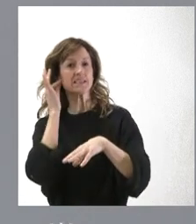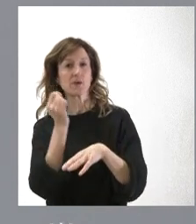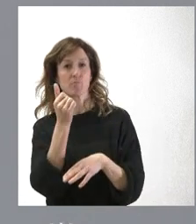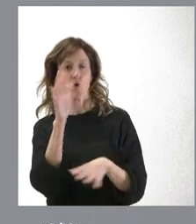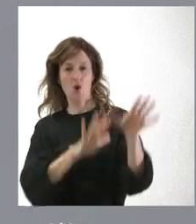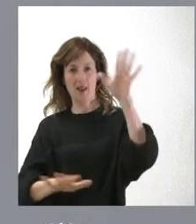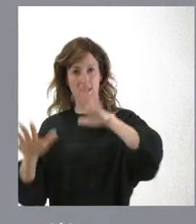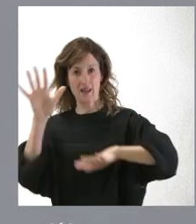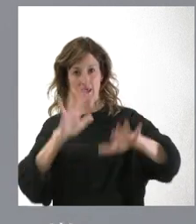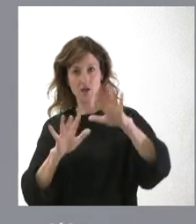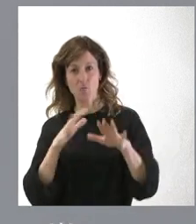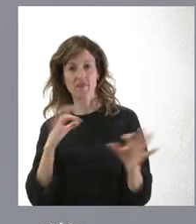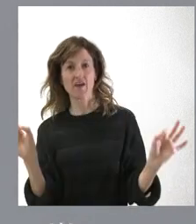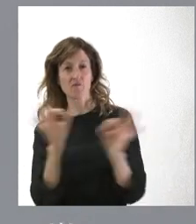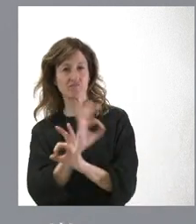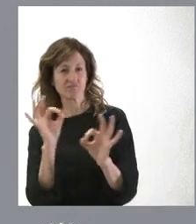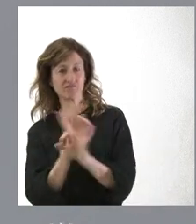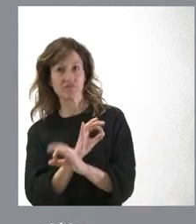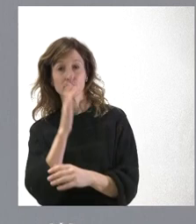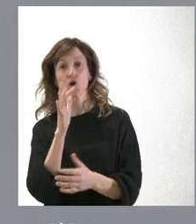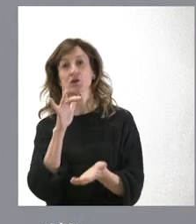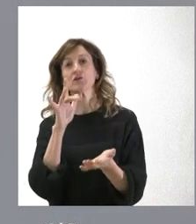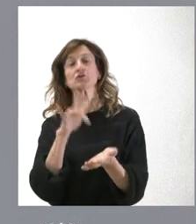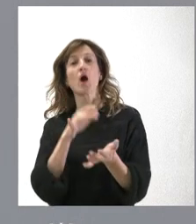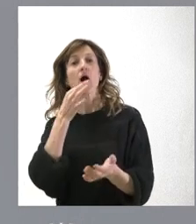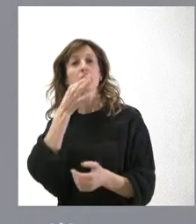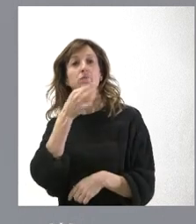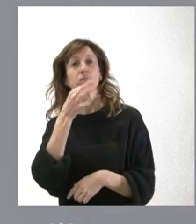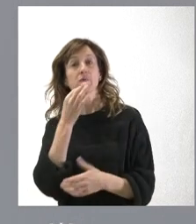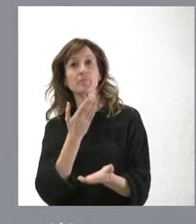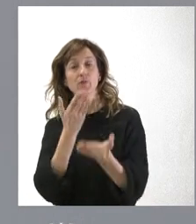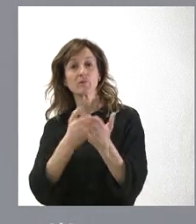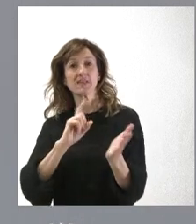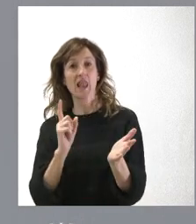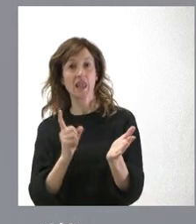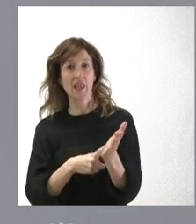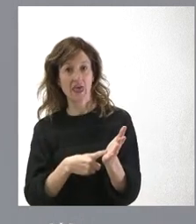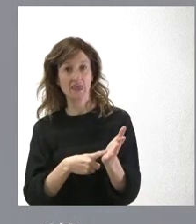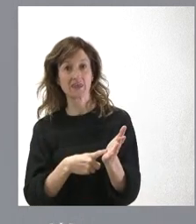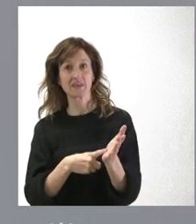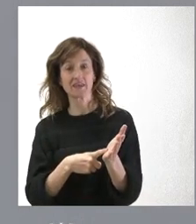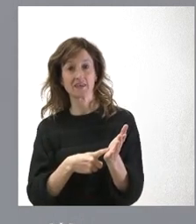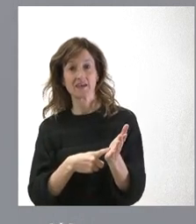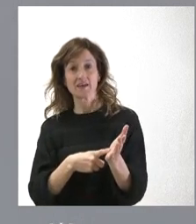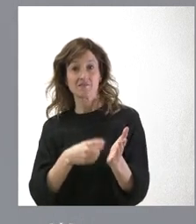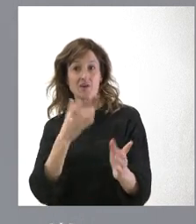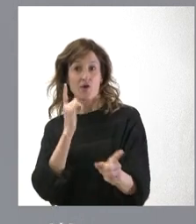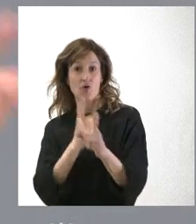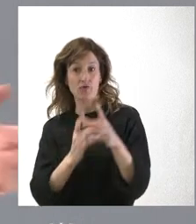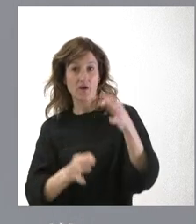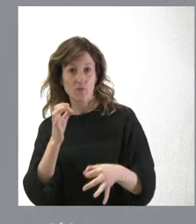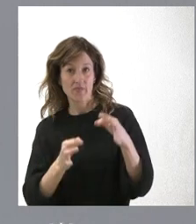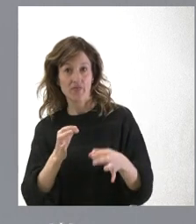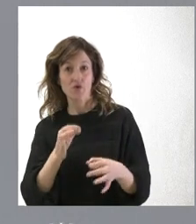y, a lo mejor, confundió algunas cosas porque le tocó hablar de la propuesta de la ley de enjuiciamiento criminal y la